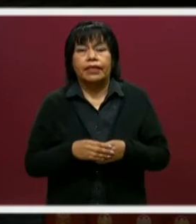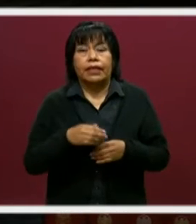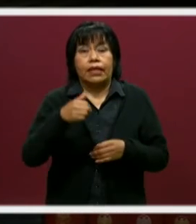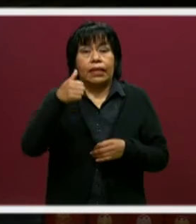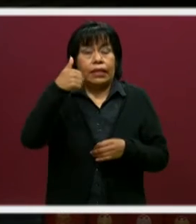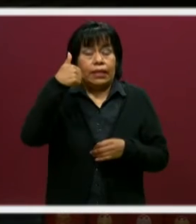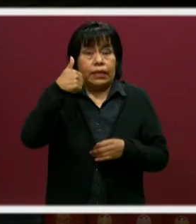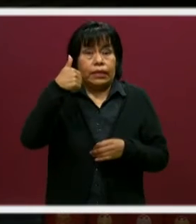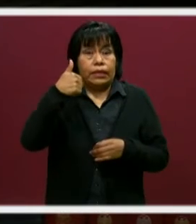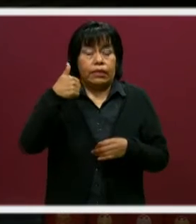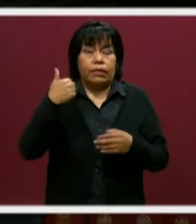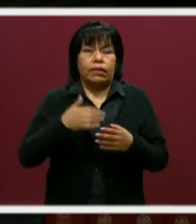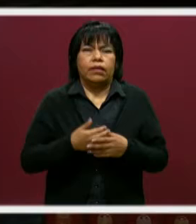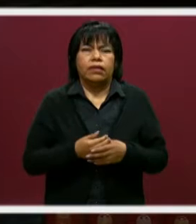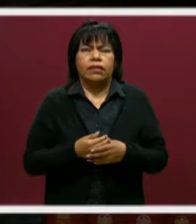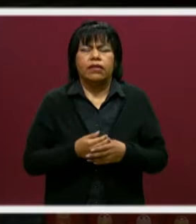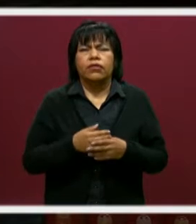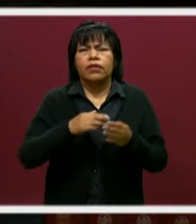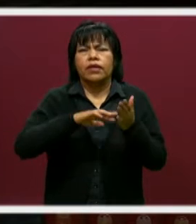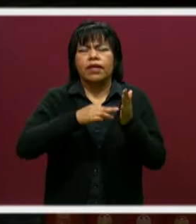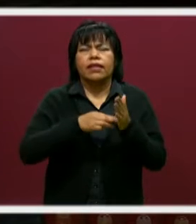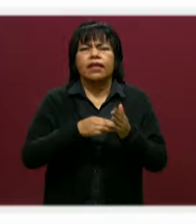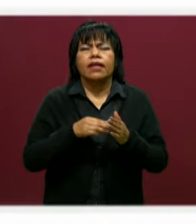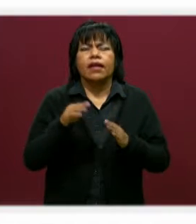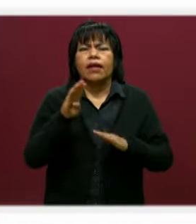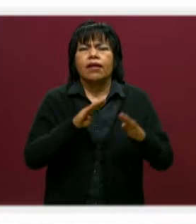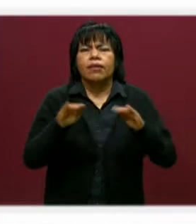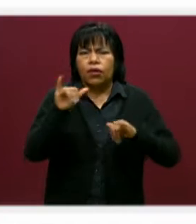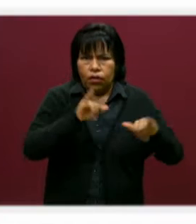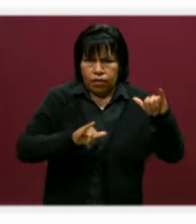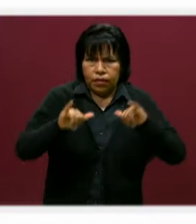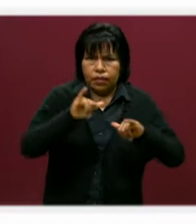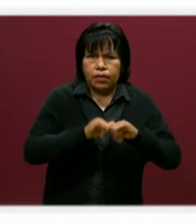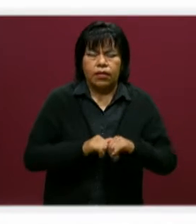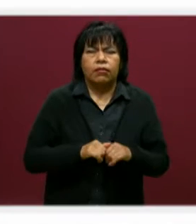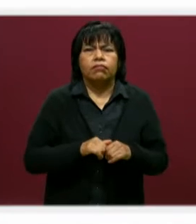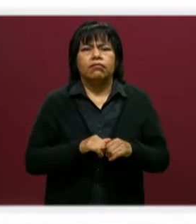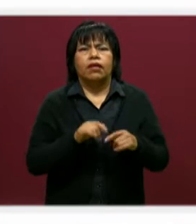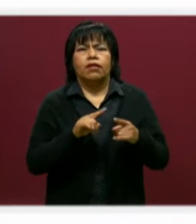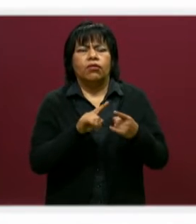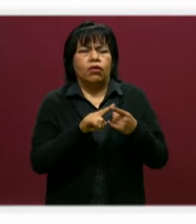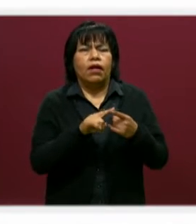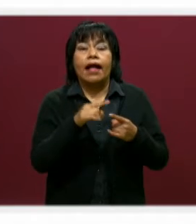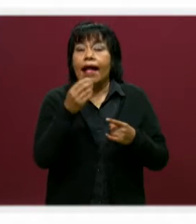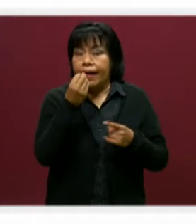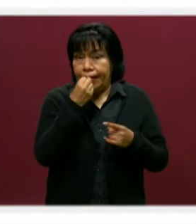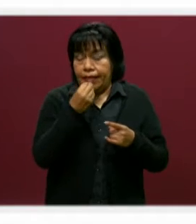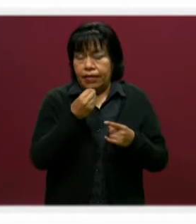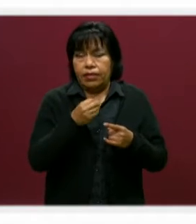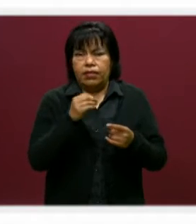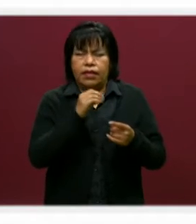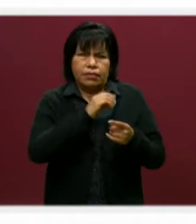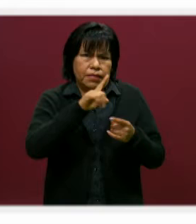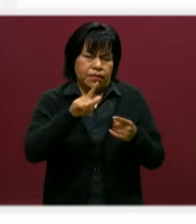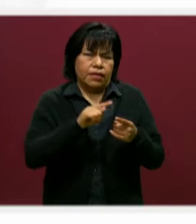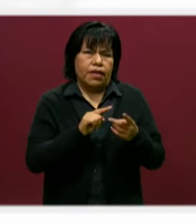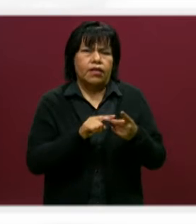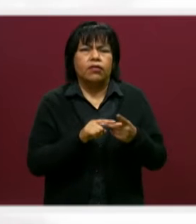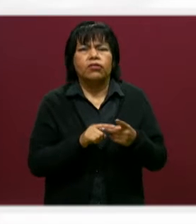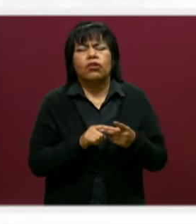carreras. Una es Ingeniería en Bioquímica, que está especializada en alimentos, Ingeniería en